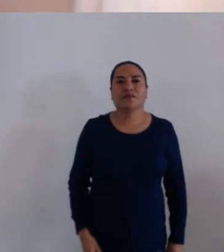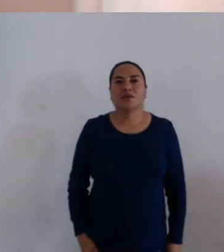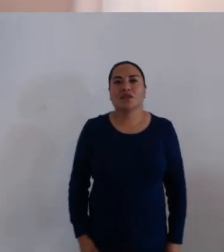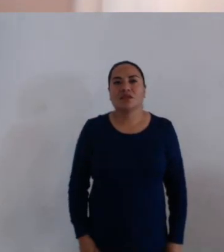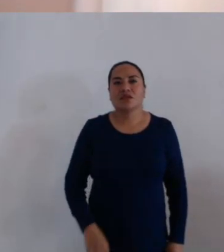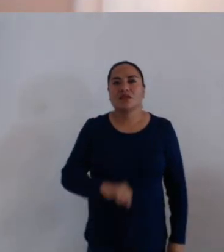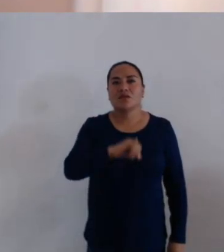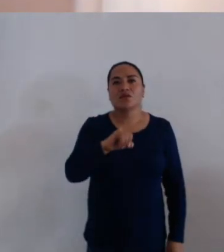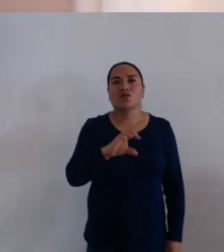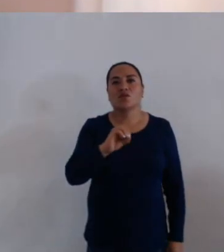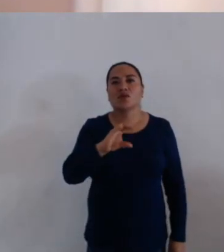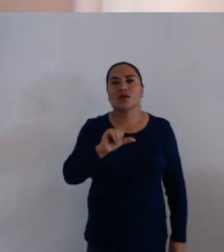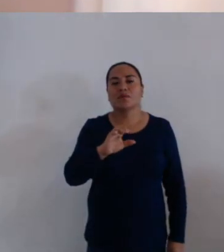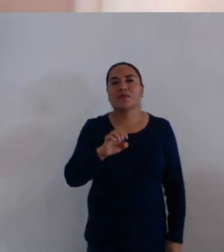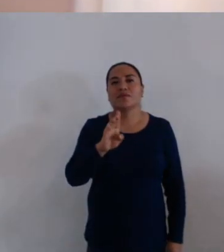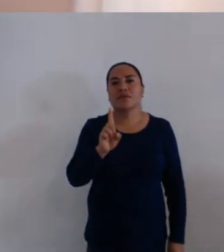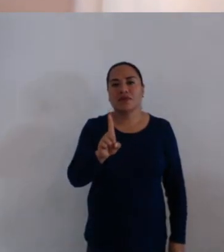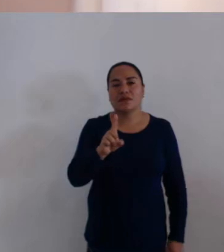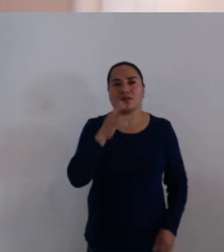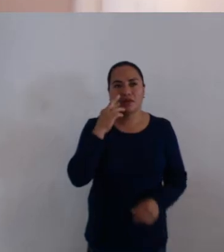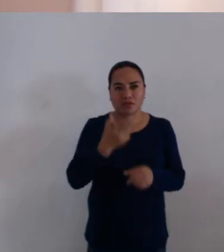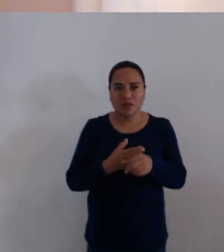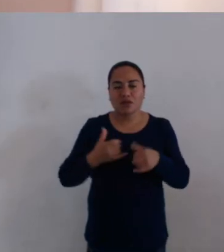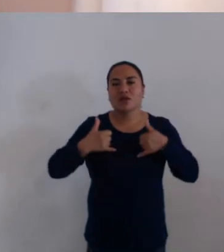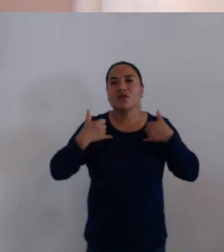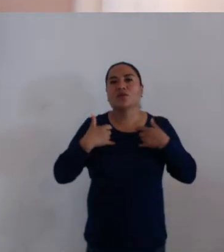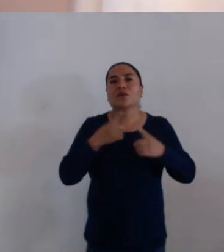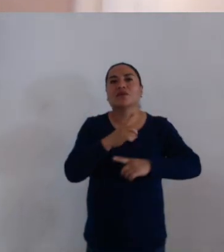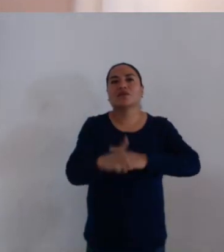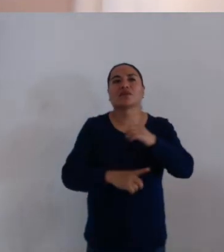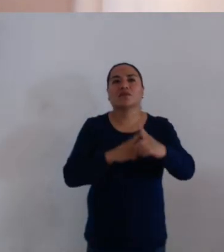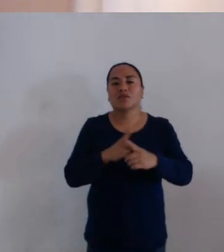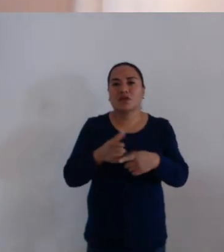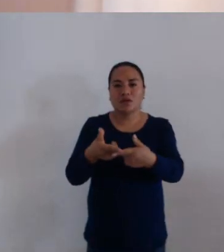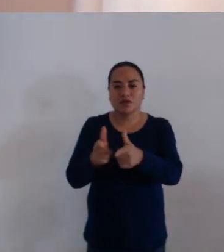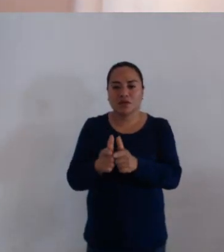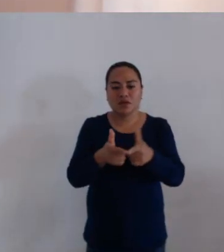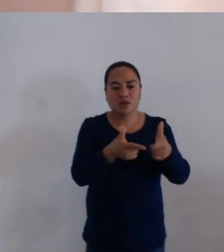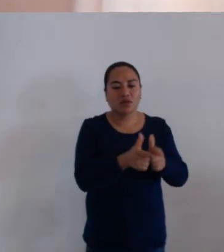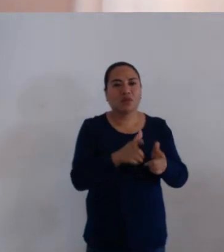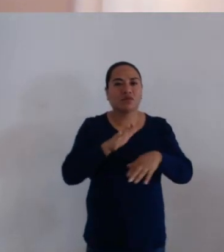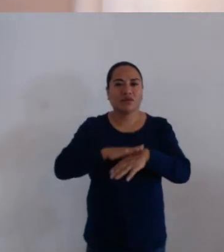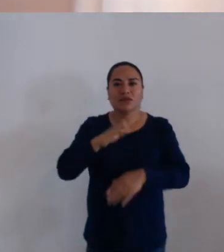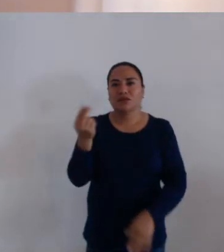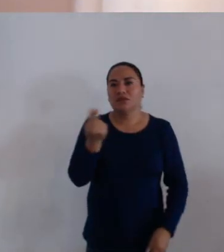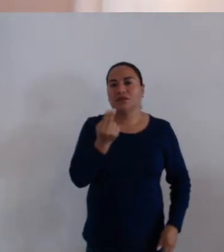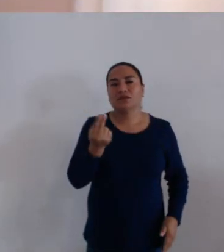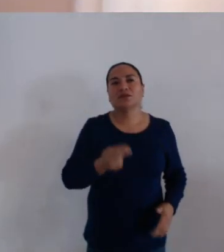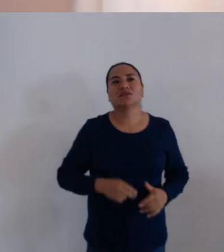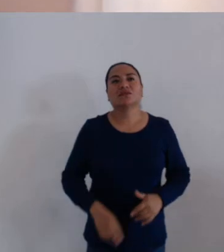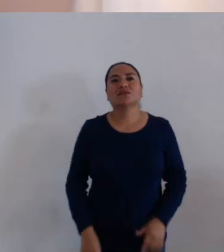Ciudadana Jocabet Betanzos Velázquez, Regidora de Juventud y Deporte y de Atención a Grupos en Situación de Vulnerabilidad.